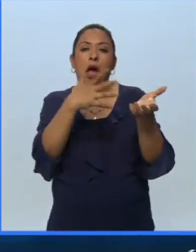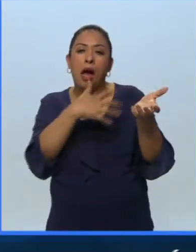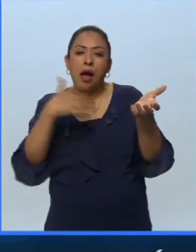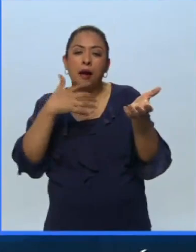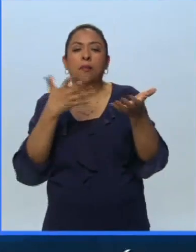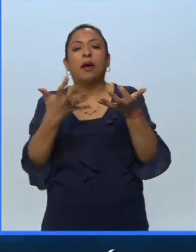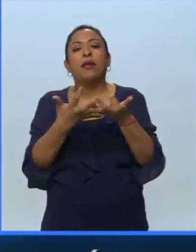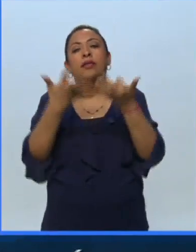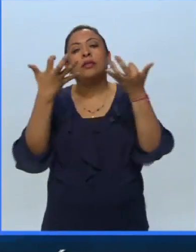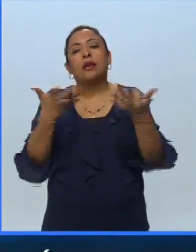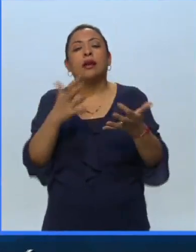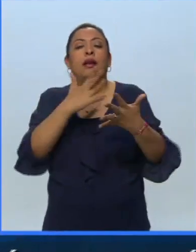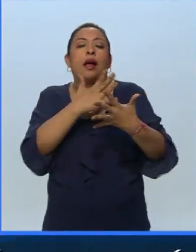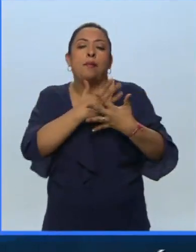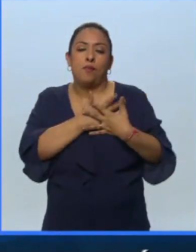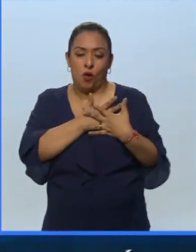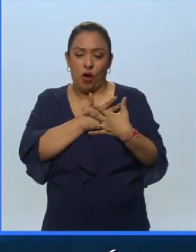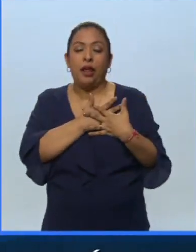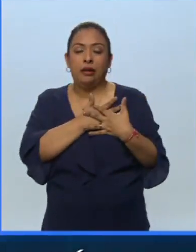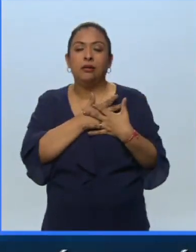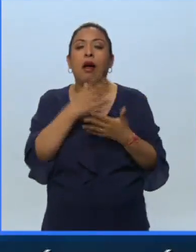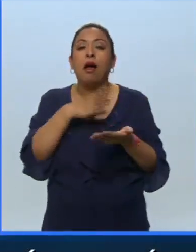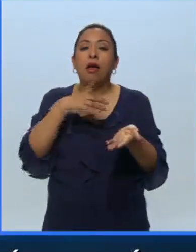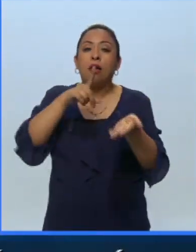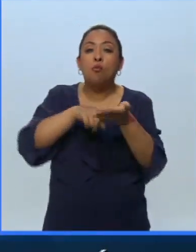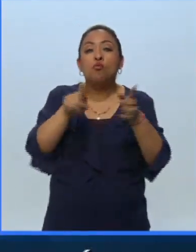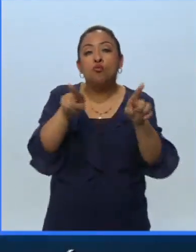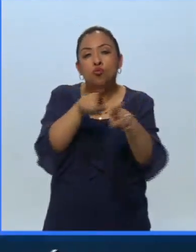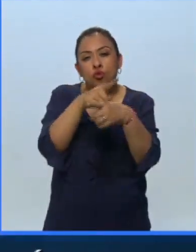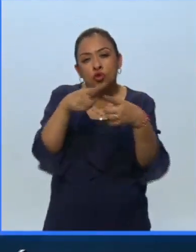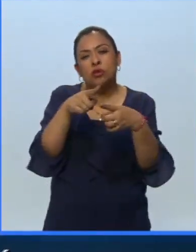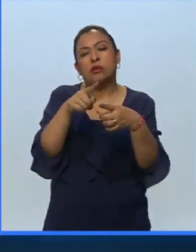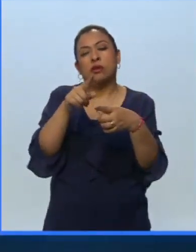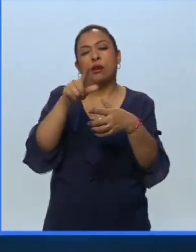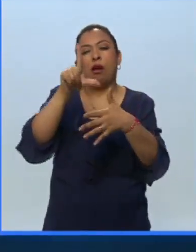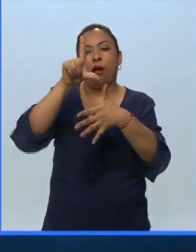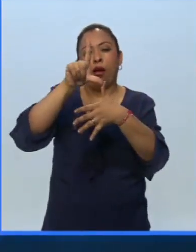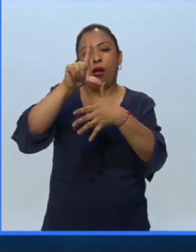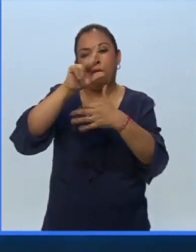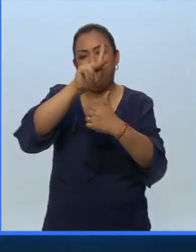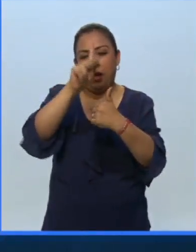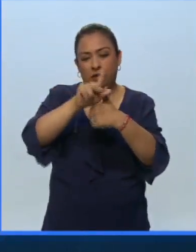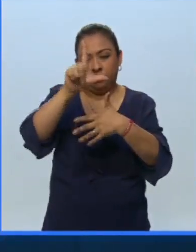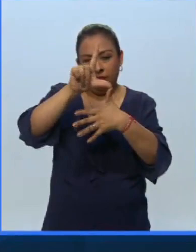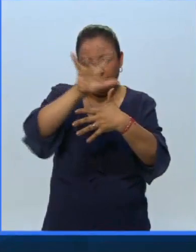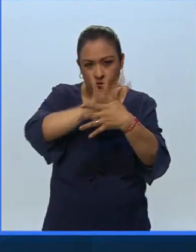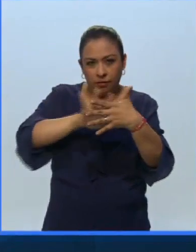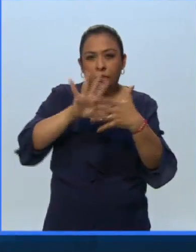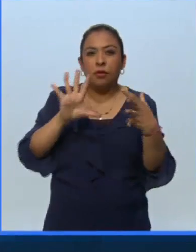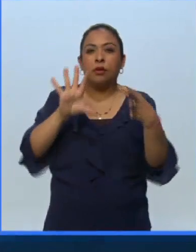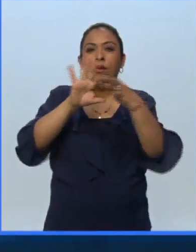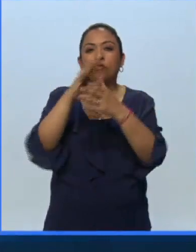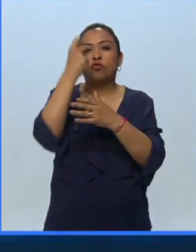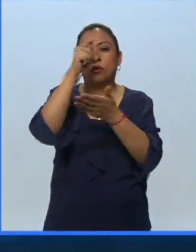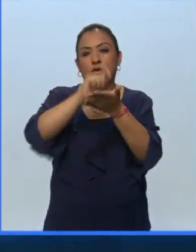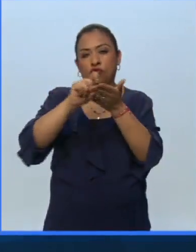tierras, mis amores, en la que combinó música popular de países latinoamericanos con sus composiciones.